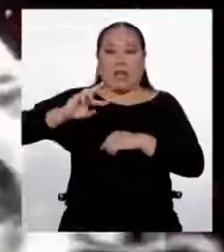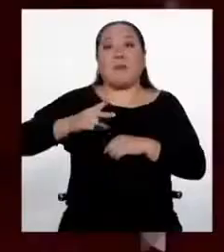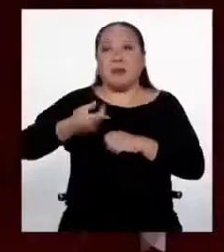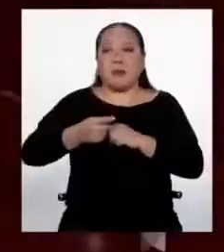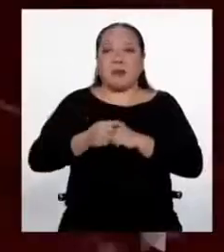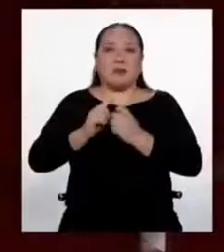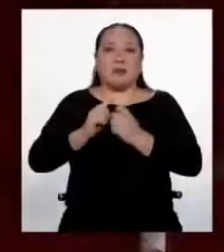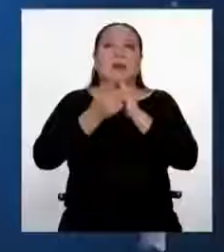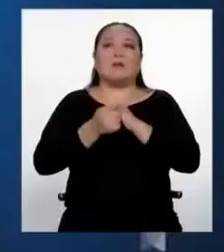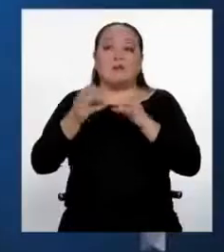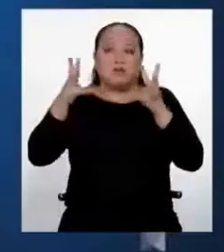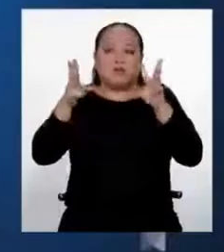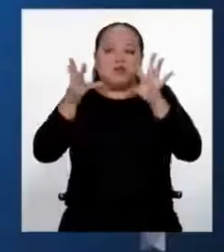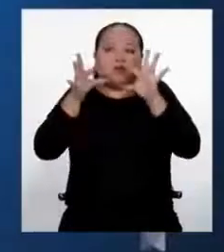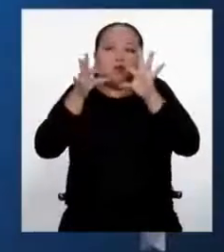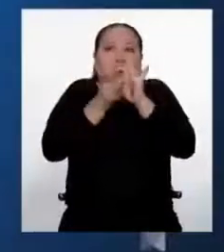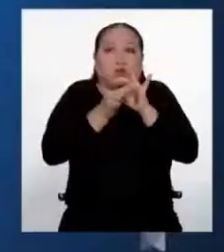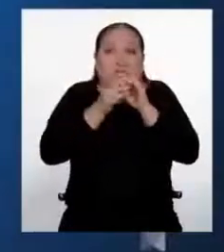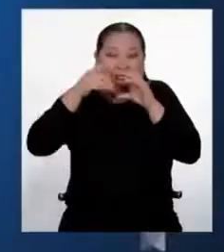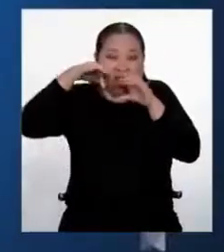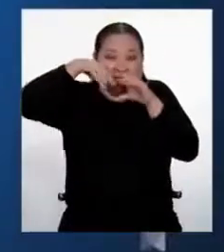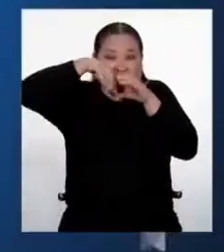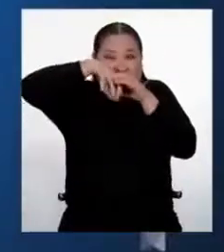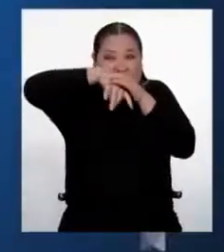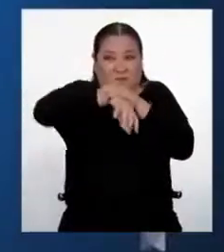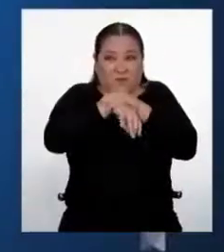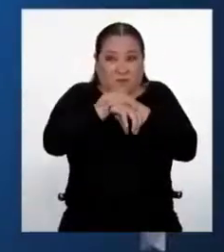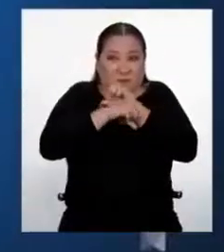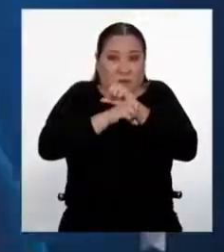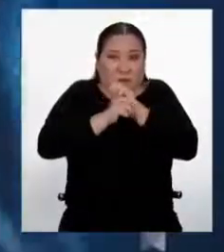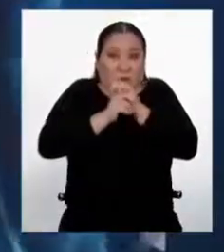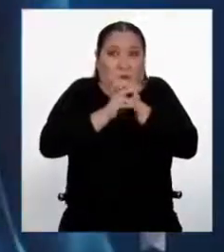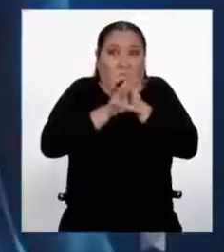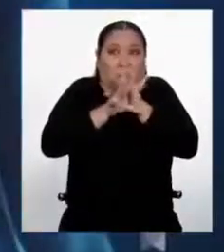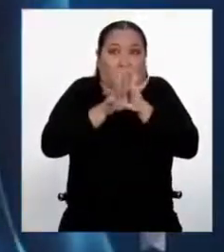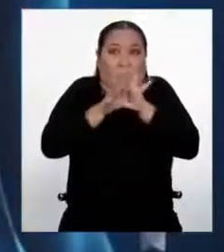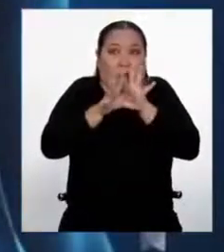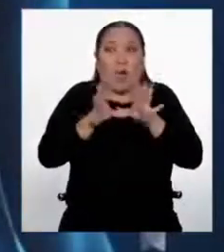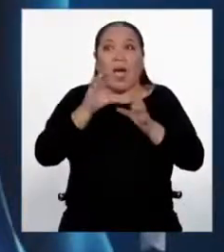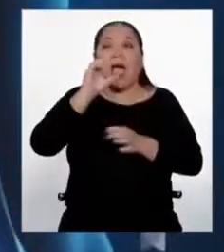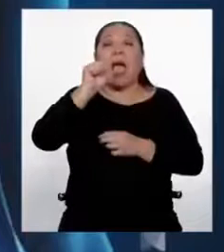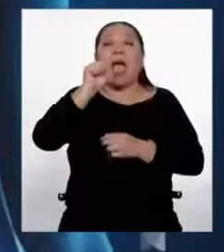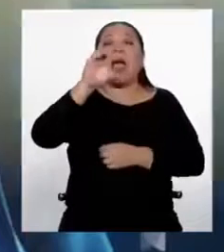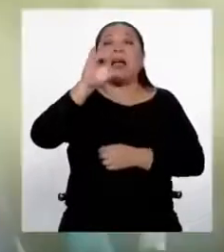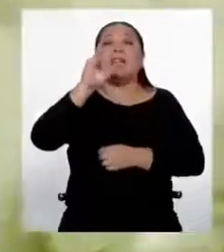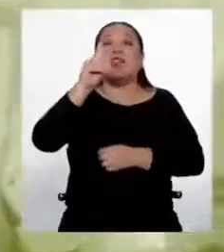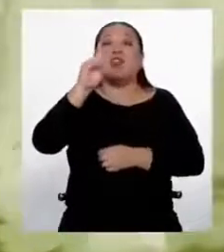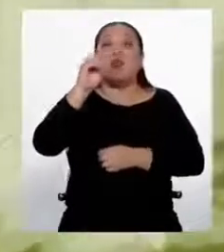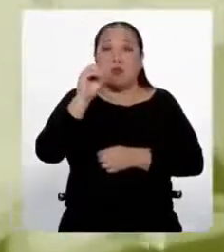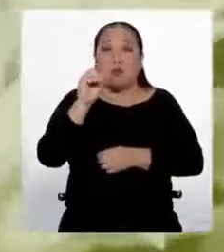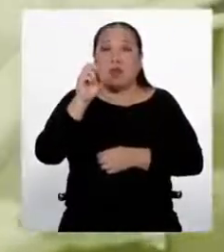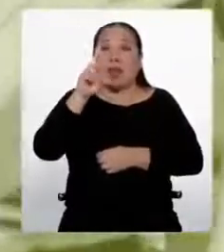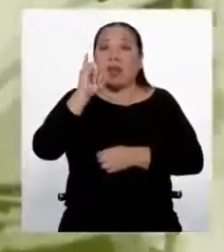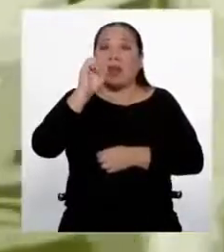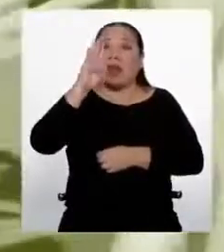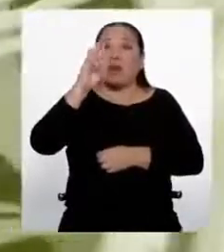El virus, al fusionarse con nuestras células, libera un fragmento de material genético llamado ácido ribonucleico. Debemos